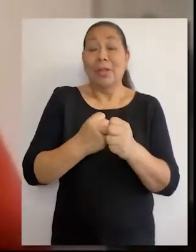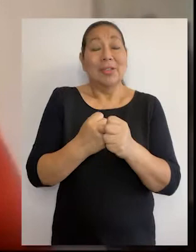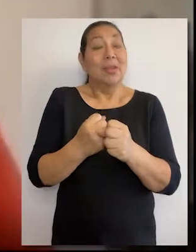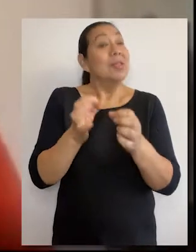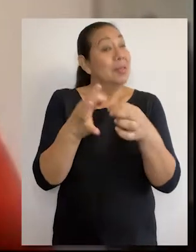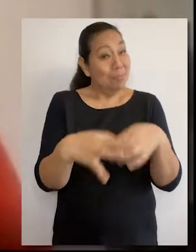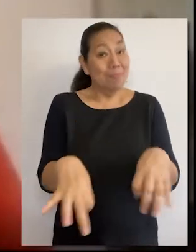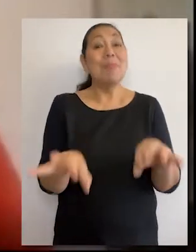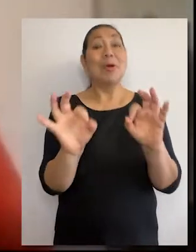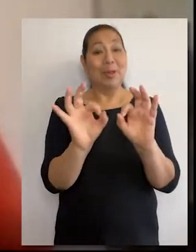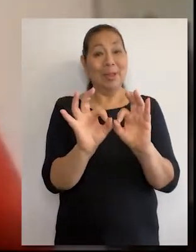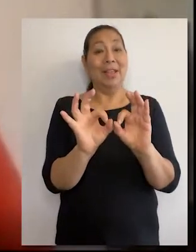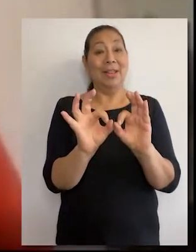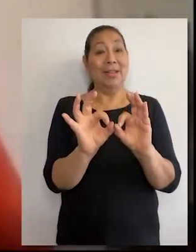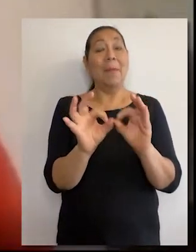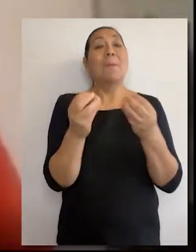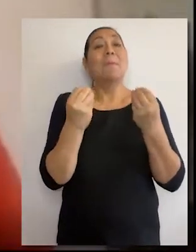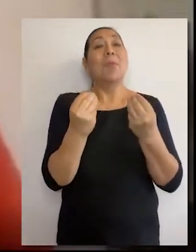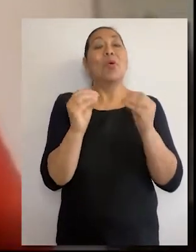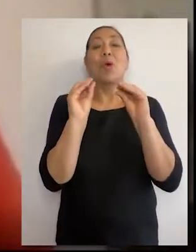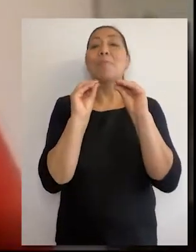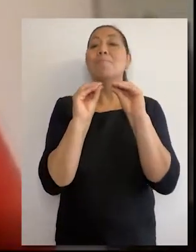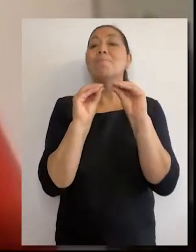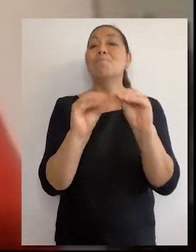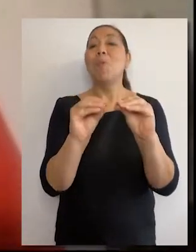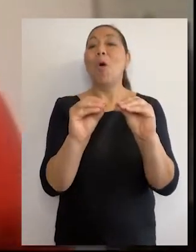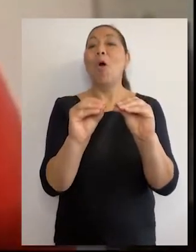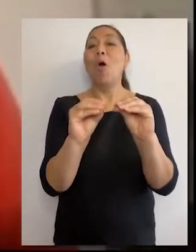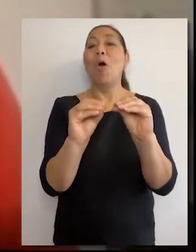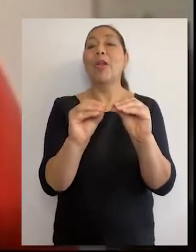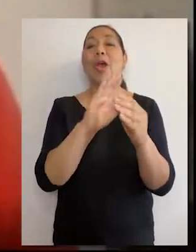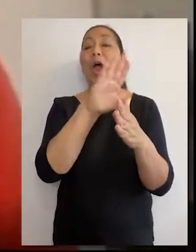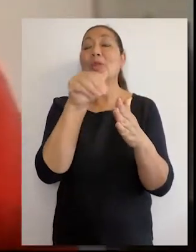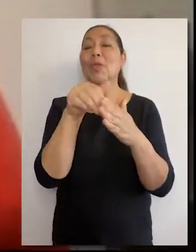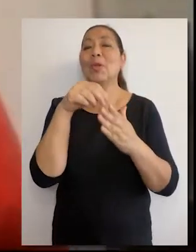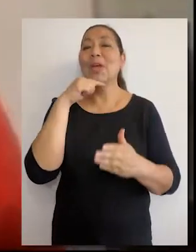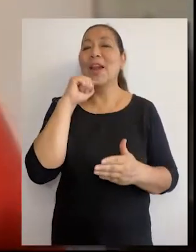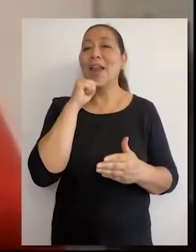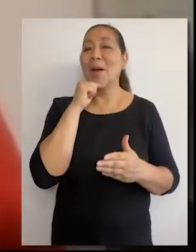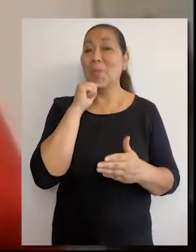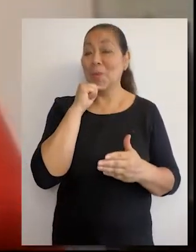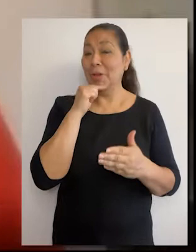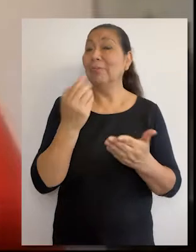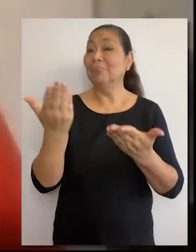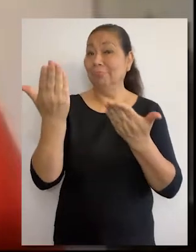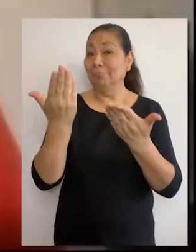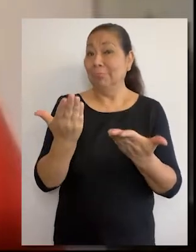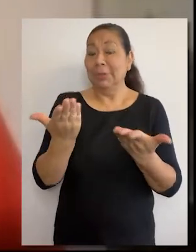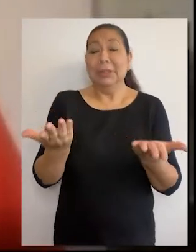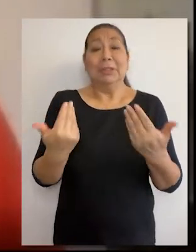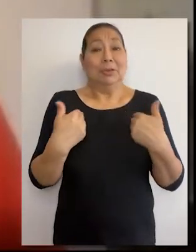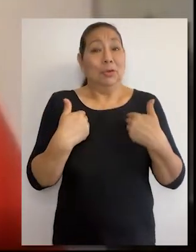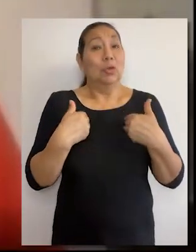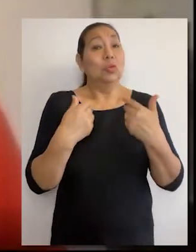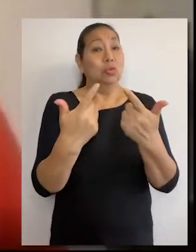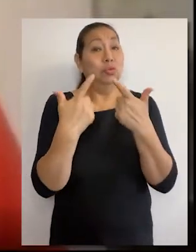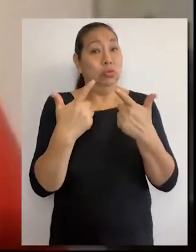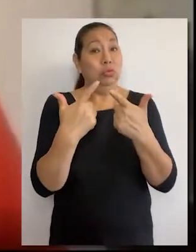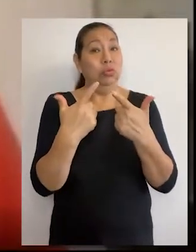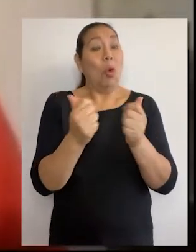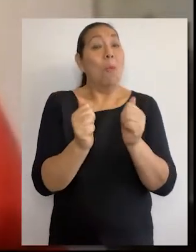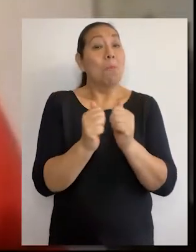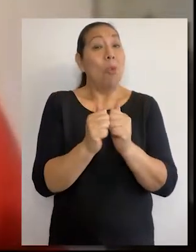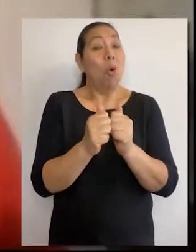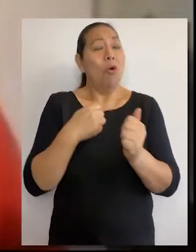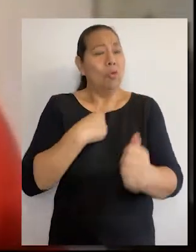muy importante porque nos está poniendo a todas nosotras, hemos tenido la suerte con